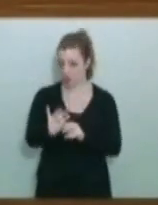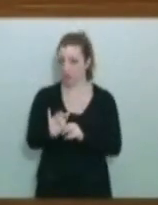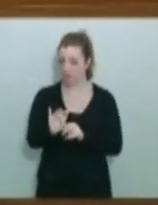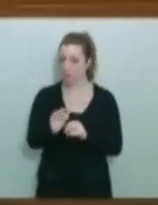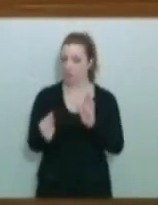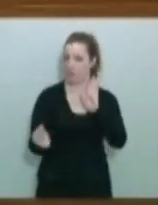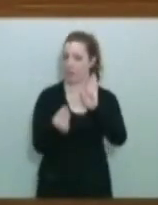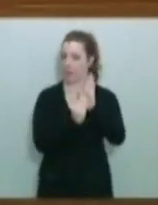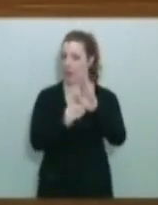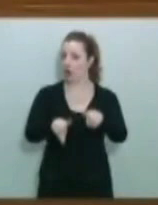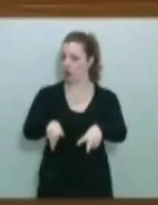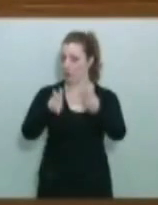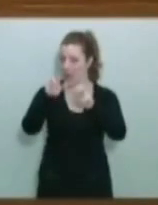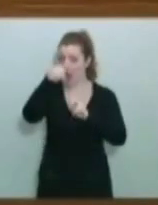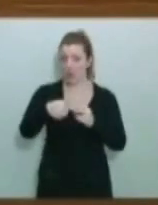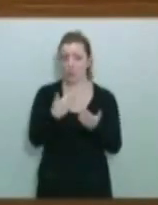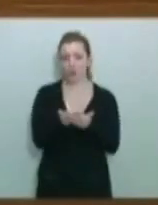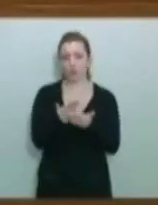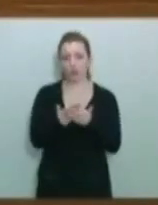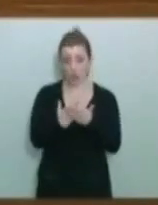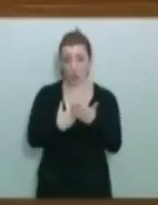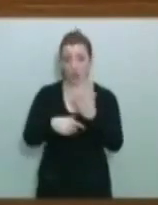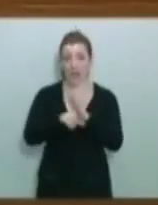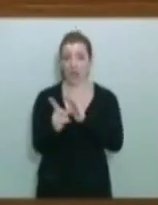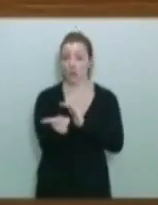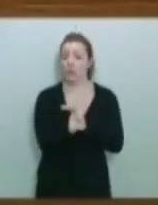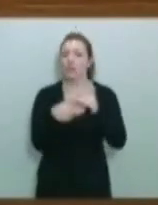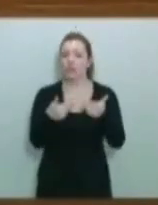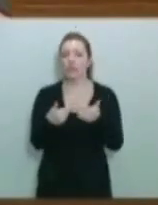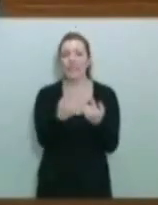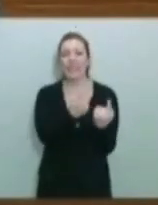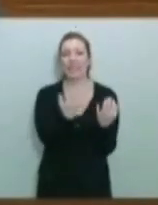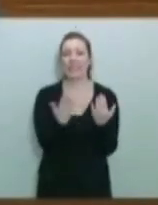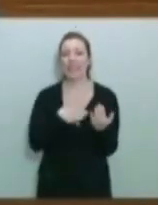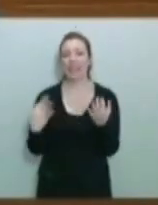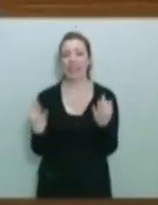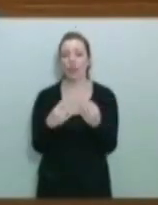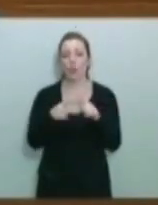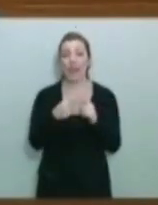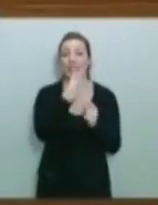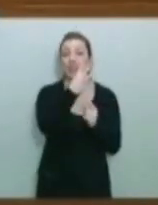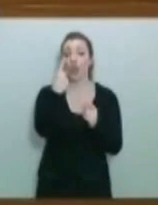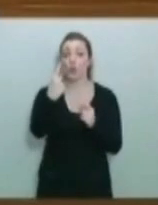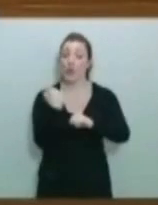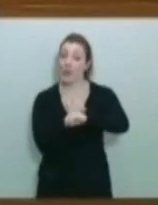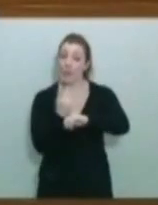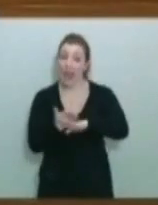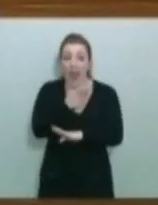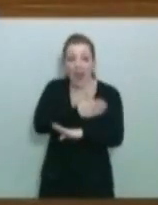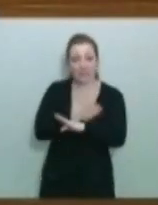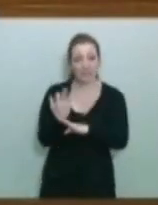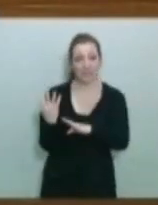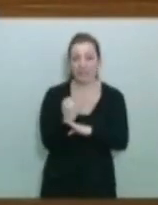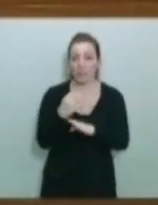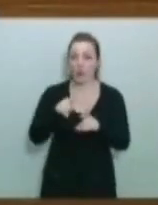novedad y trae en esta proposición de ley la necesidad de establecer antes del 31 de diciembre un calendario para el desarrollo de los planes